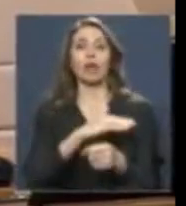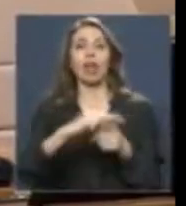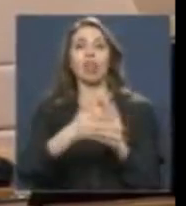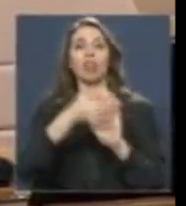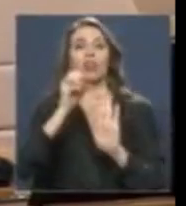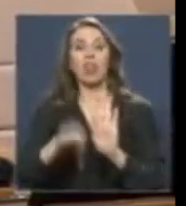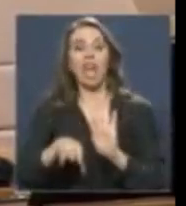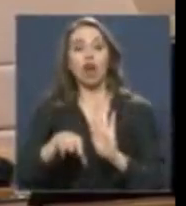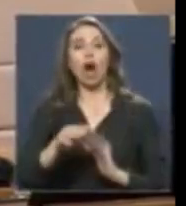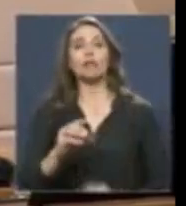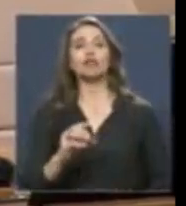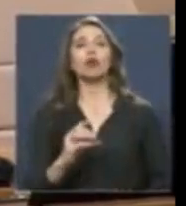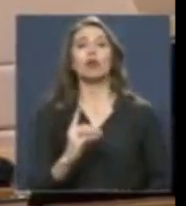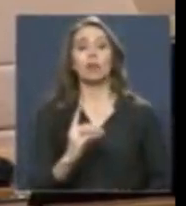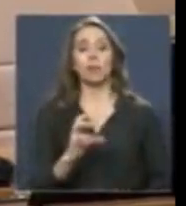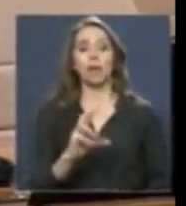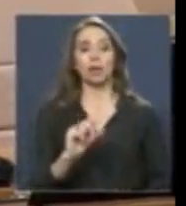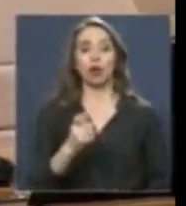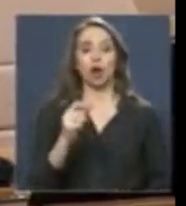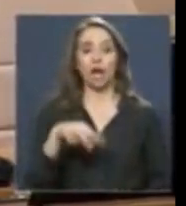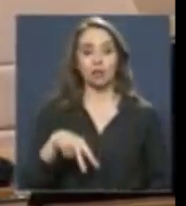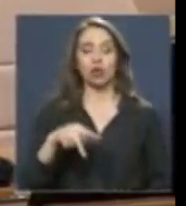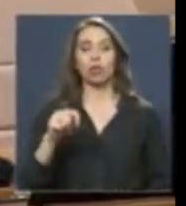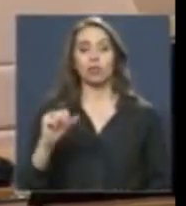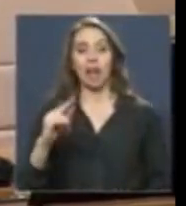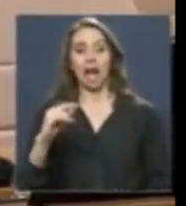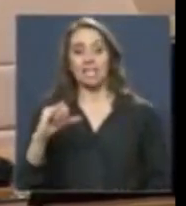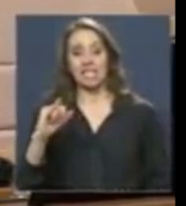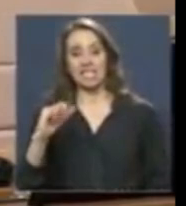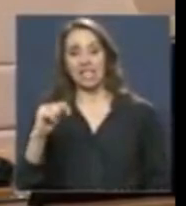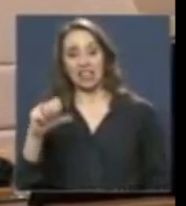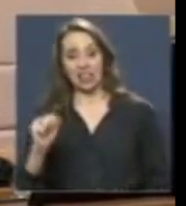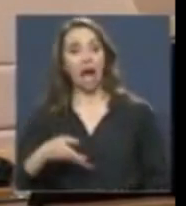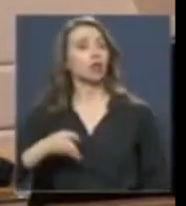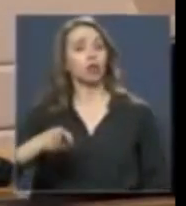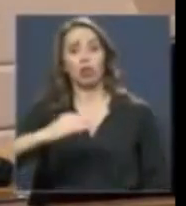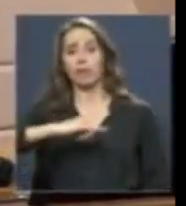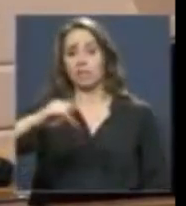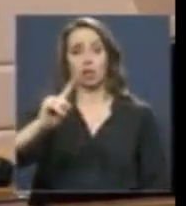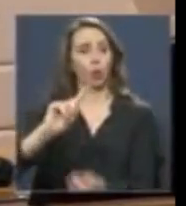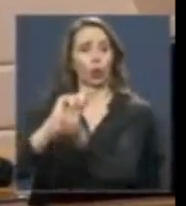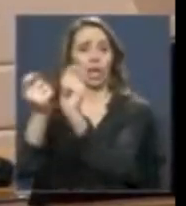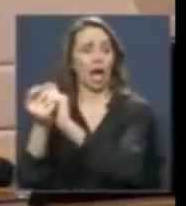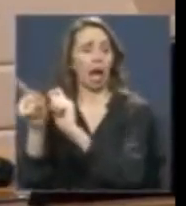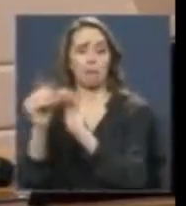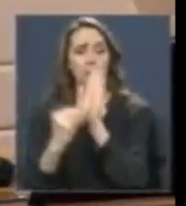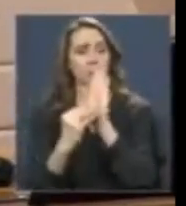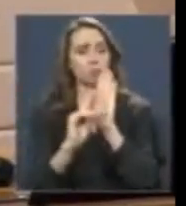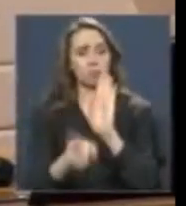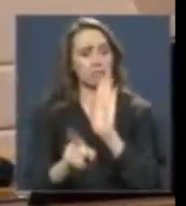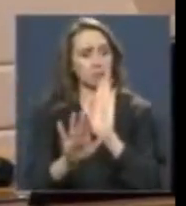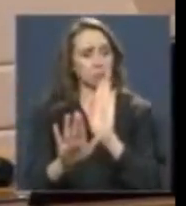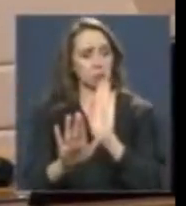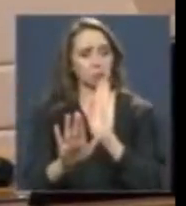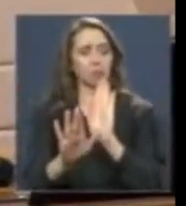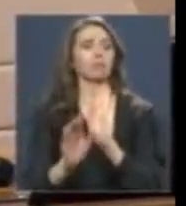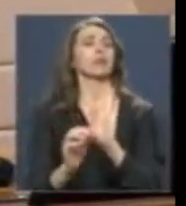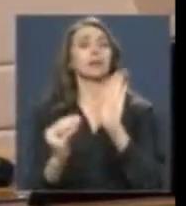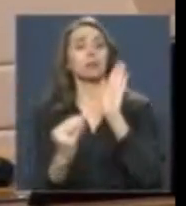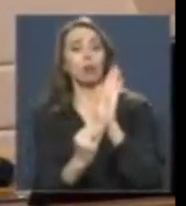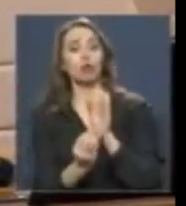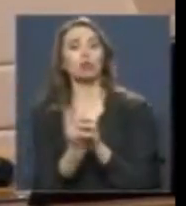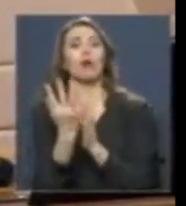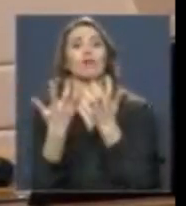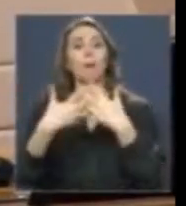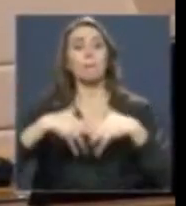tal, sigue plenamente vigente. Eso no se altera. Lo que se establece es un mecanismo